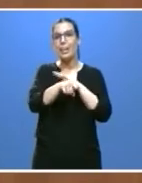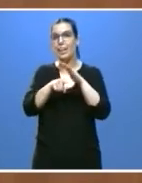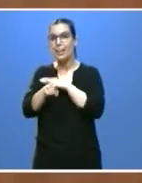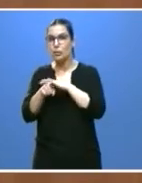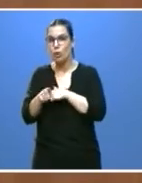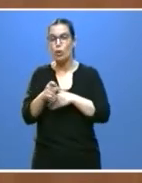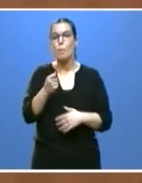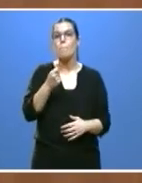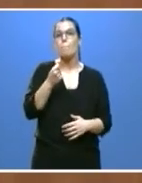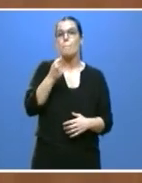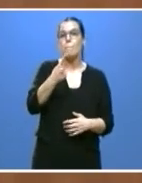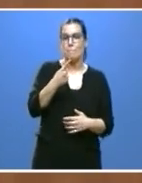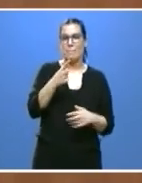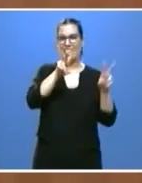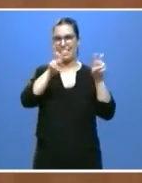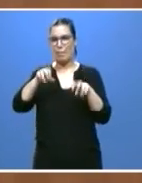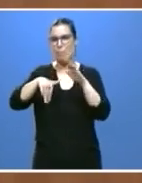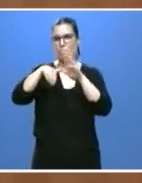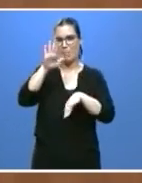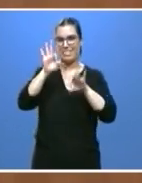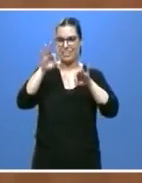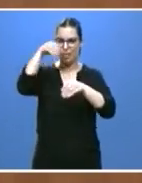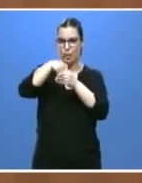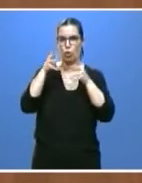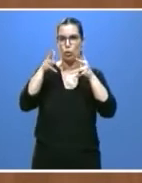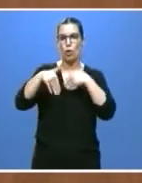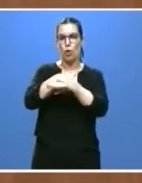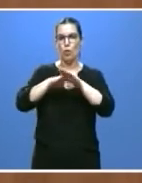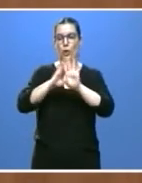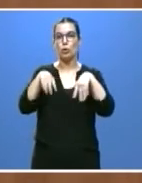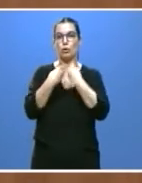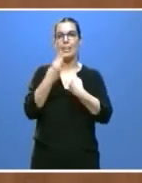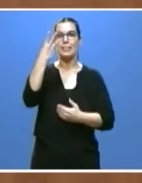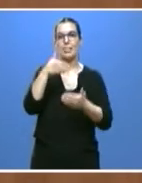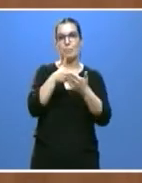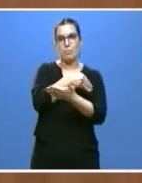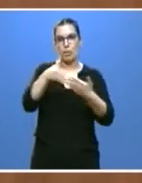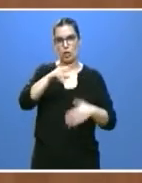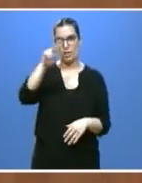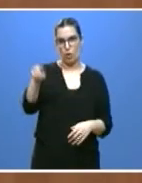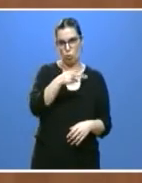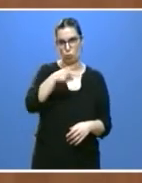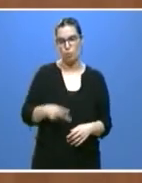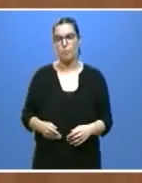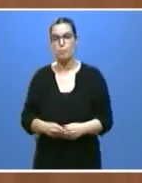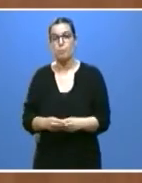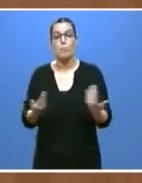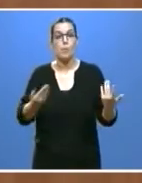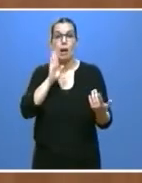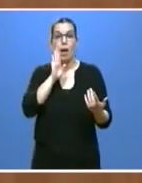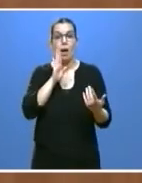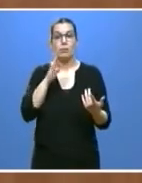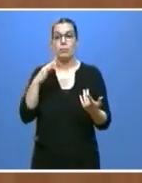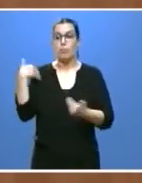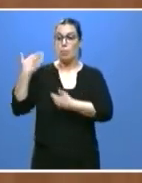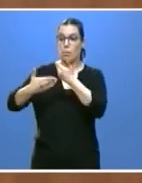millar asuntos en los consejos de gobierno por un importe de más de 3.000 millones de euros. Pero, como dije, la